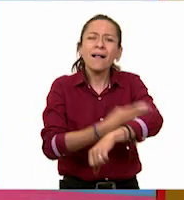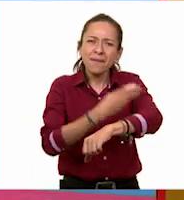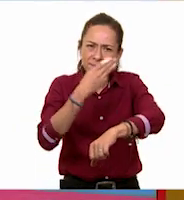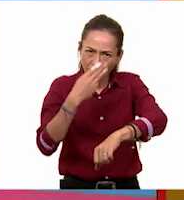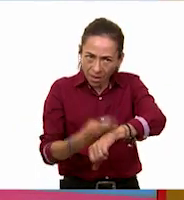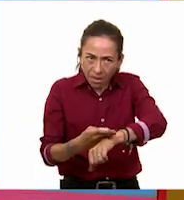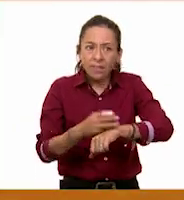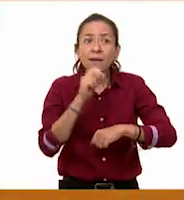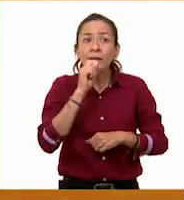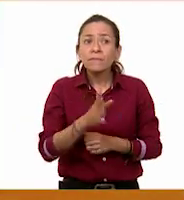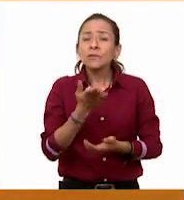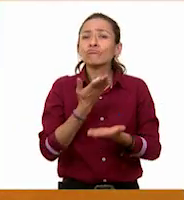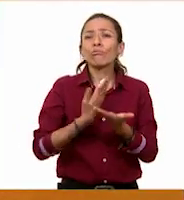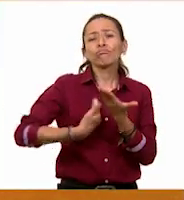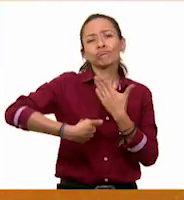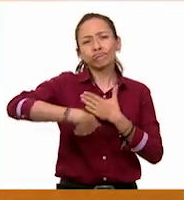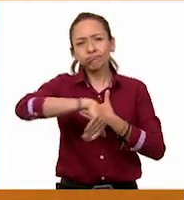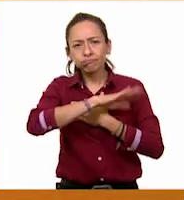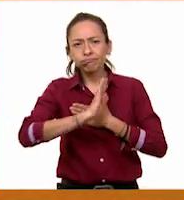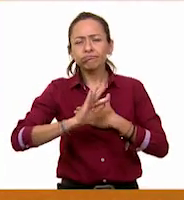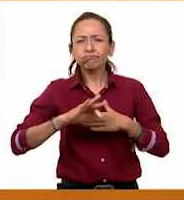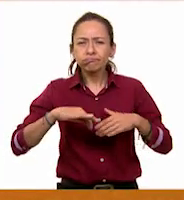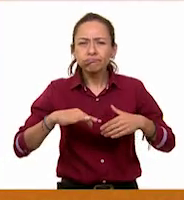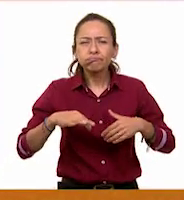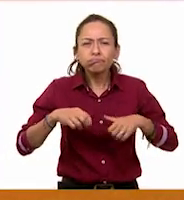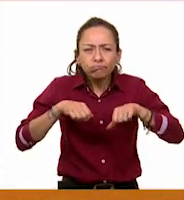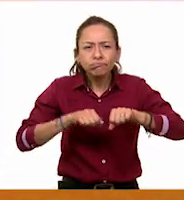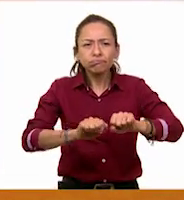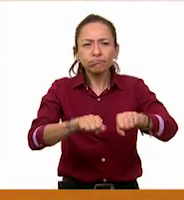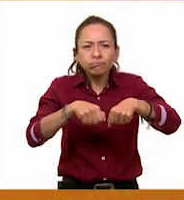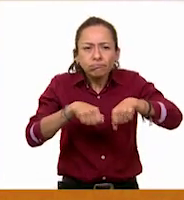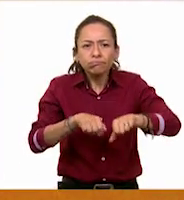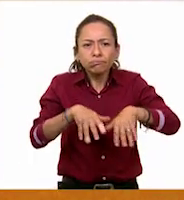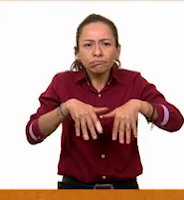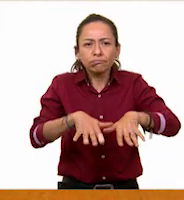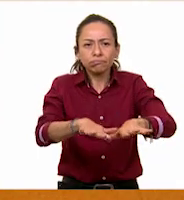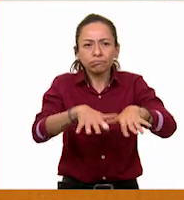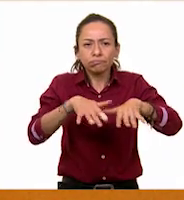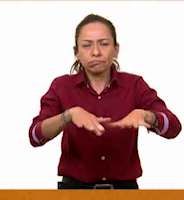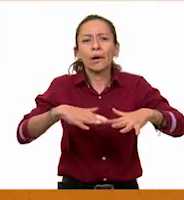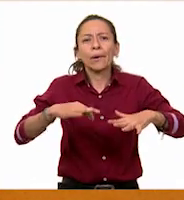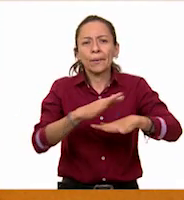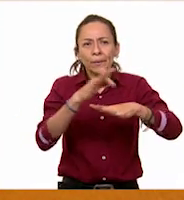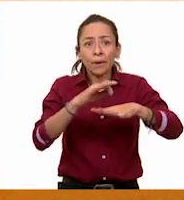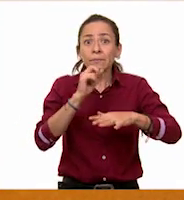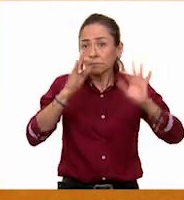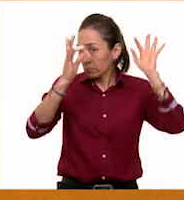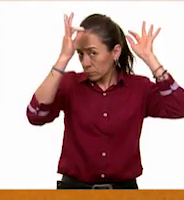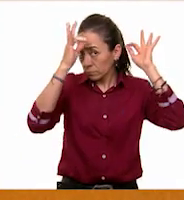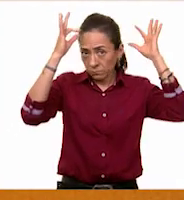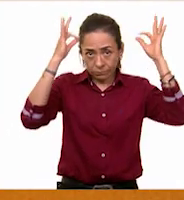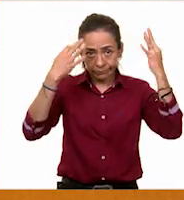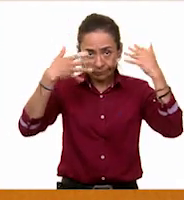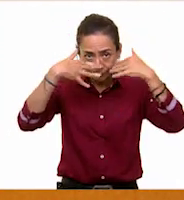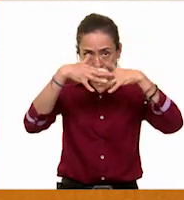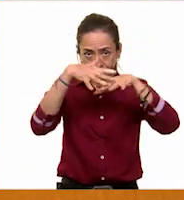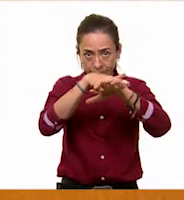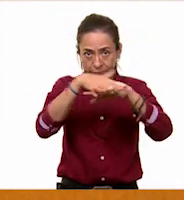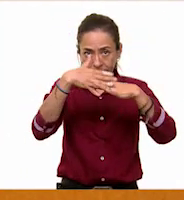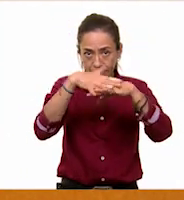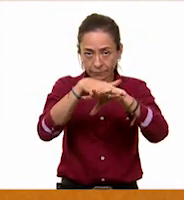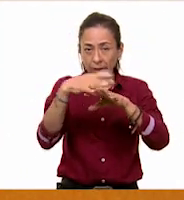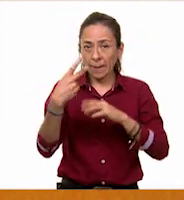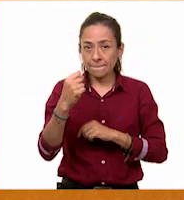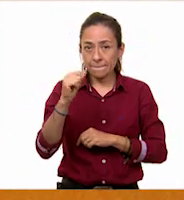rebozo que está bordado. También unos sombreros que están tejidos con palma. Exactamente. Y como ustedes